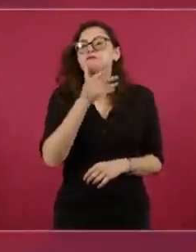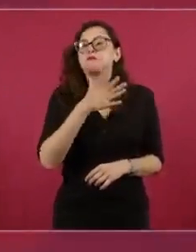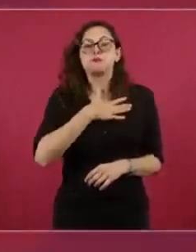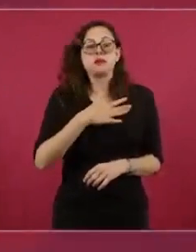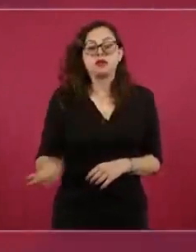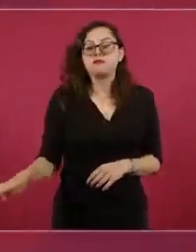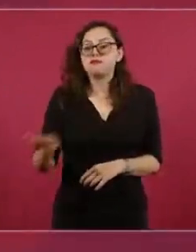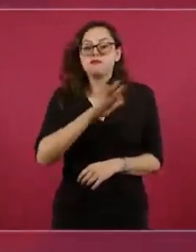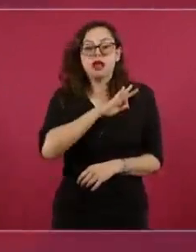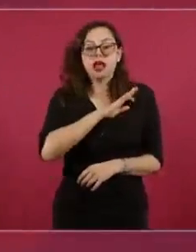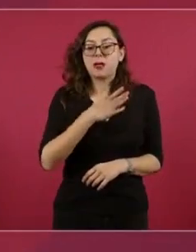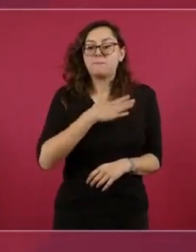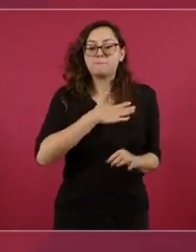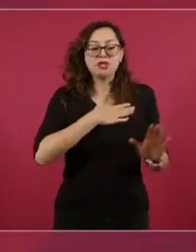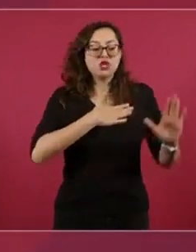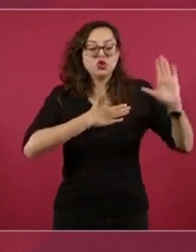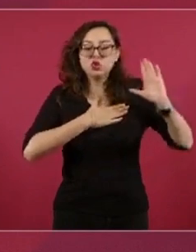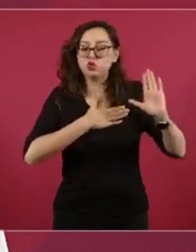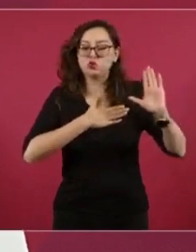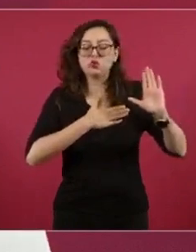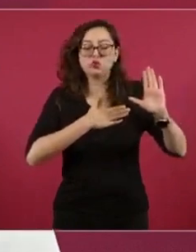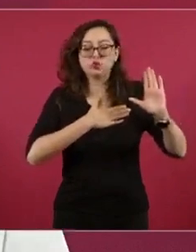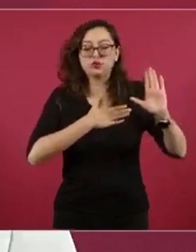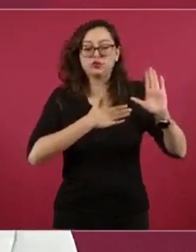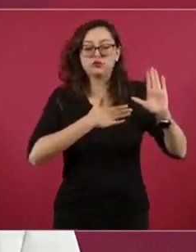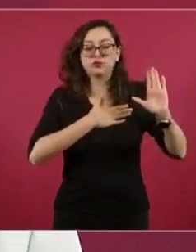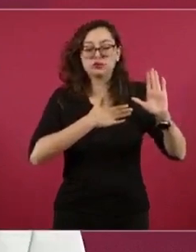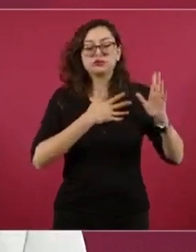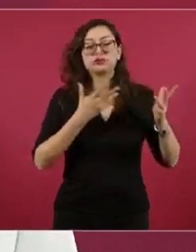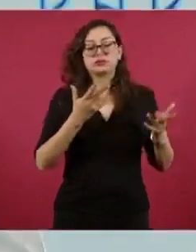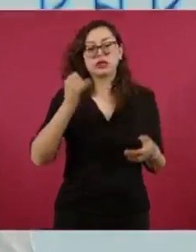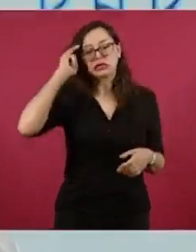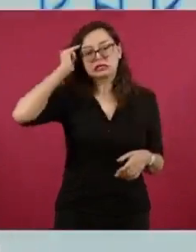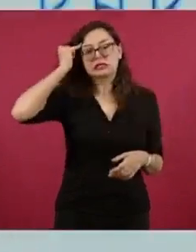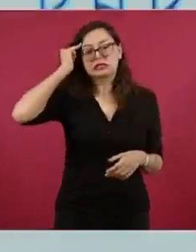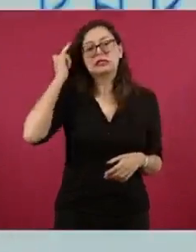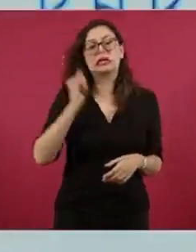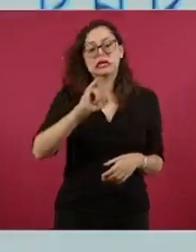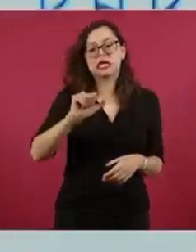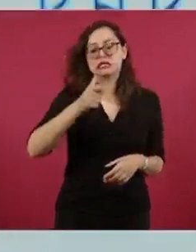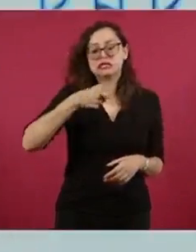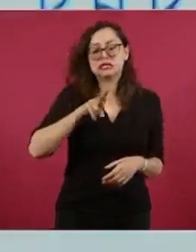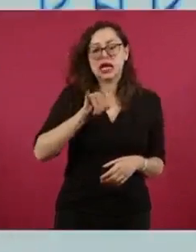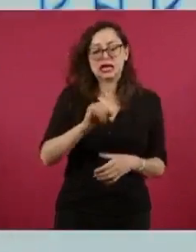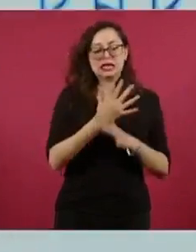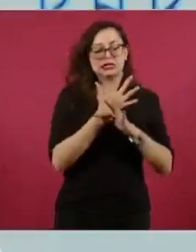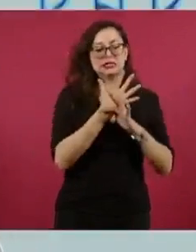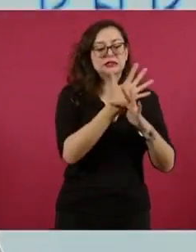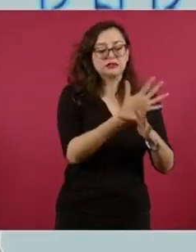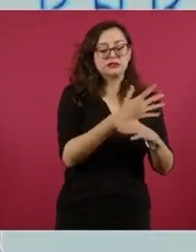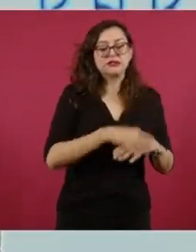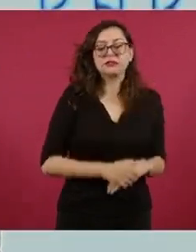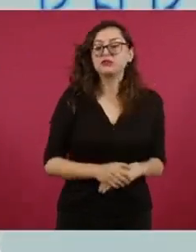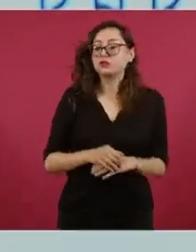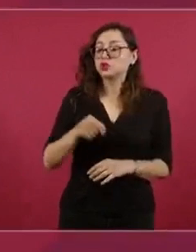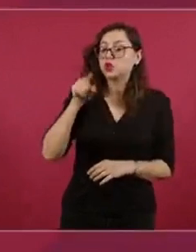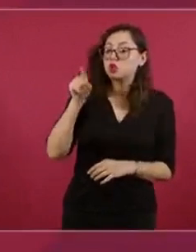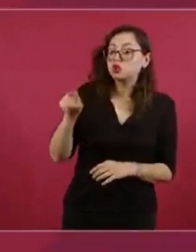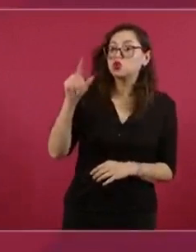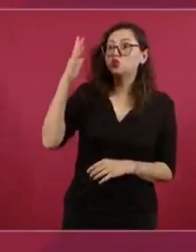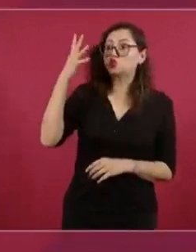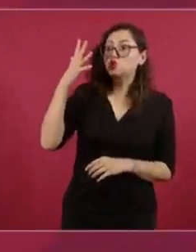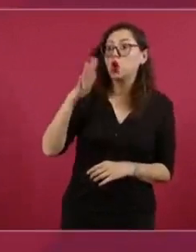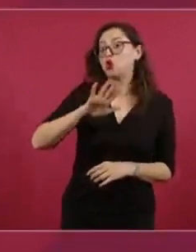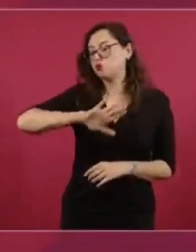un juramento de mi tierra, de la etnia yaqui, que dice así, Para ti no habrá ya sol, para ti no habrá ya